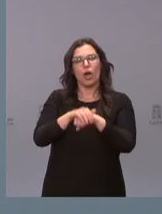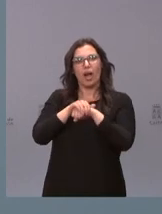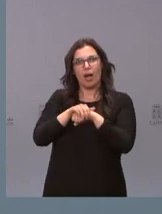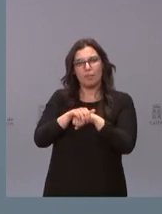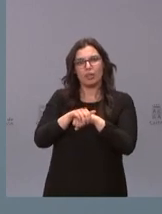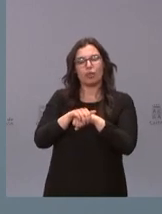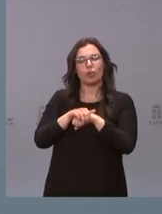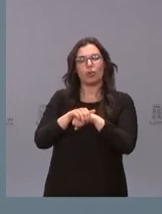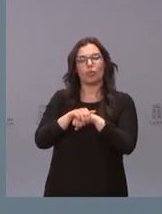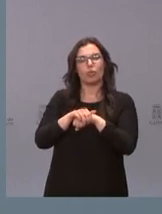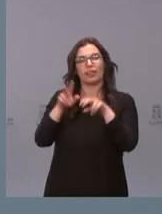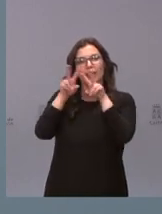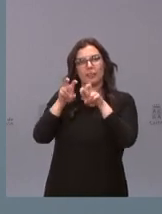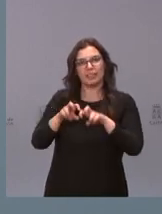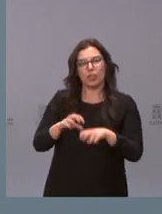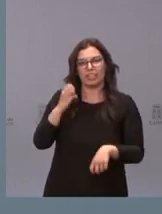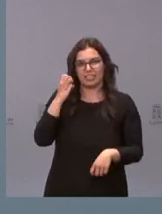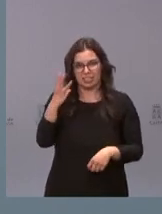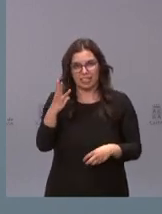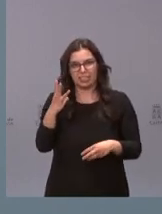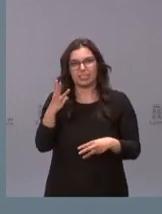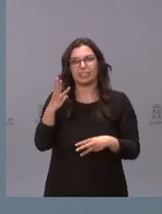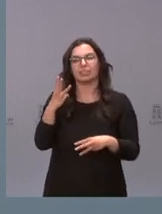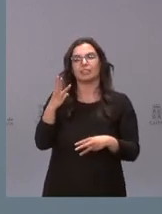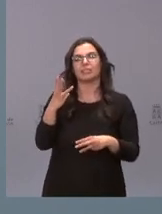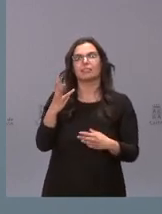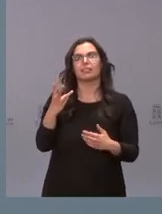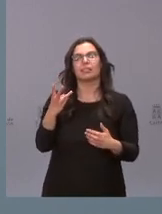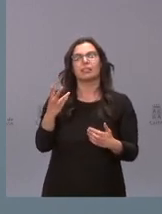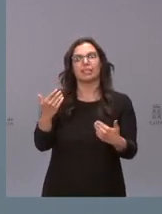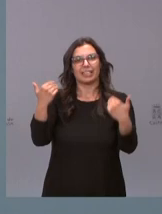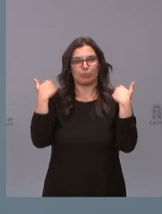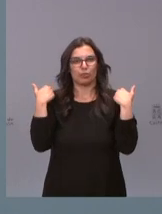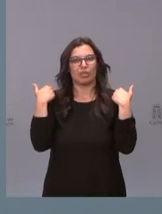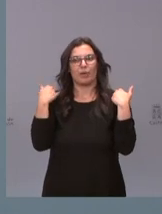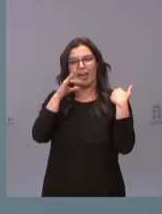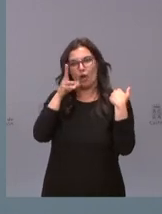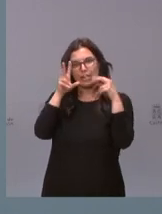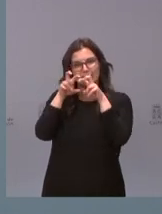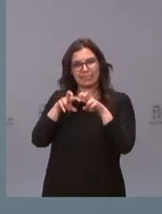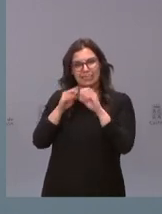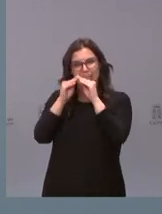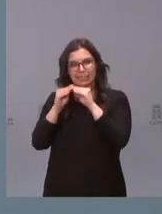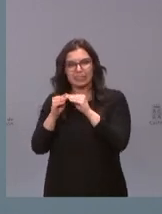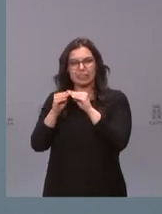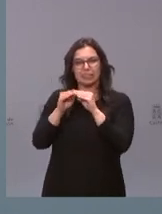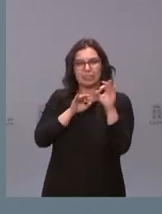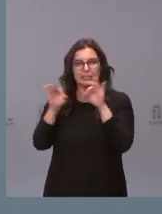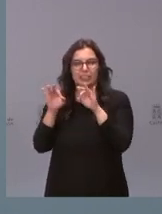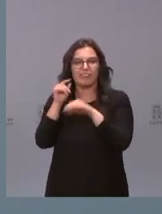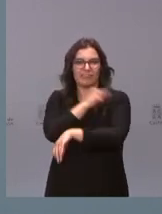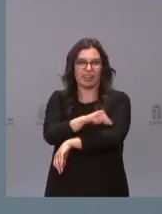investigadores tanto de Mariano Esteban como Luis Enjuanes como Vicente Larraga ellos están satisfechos con la